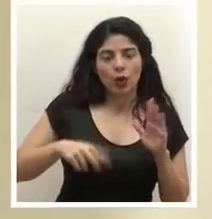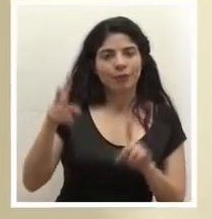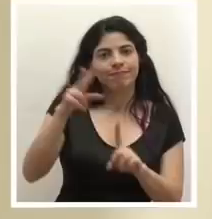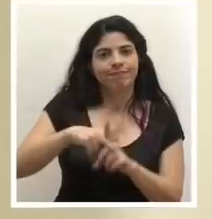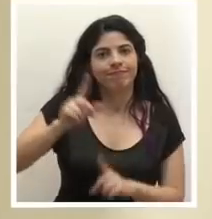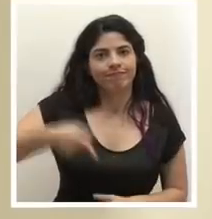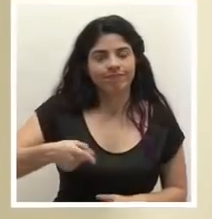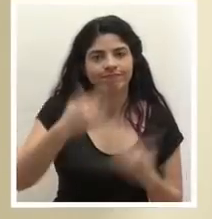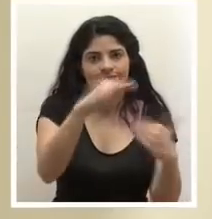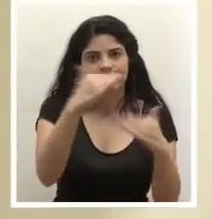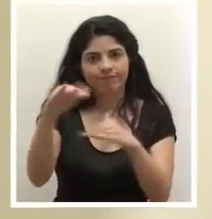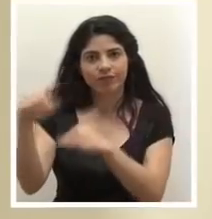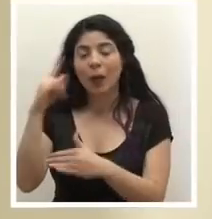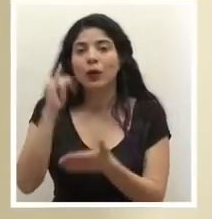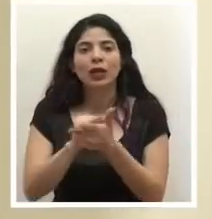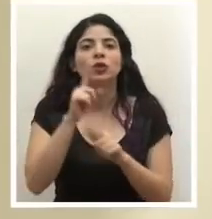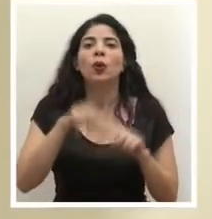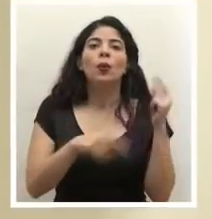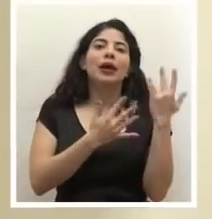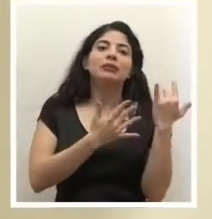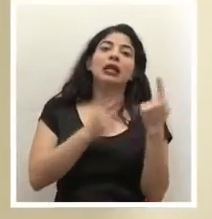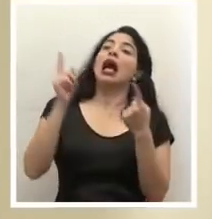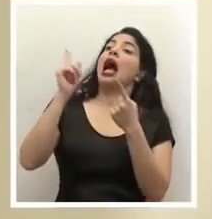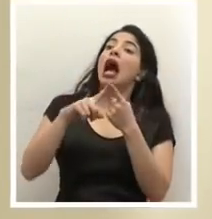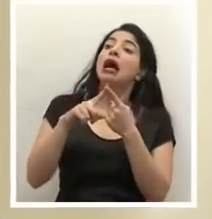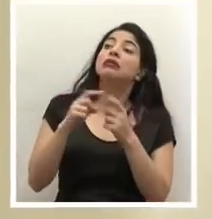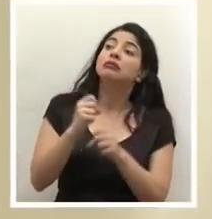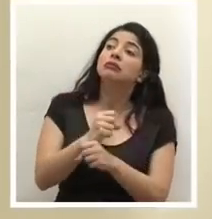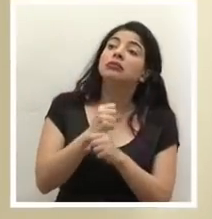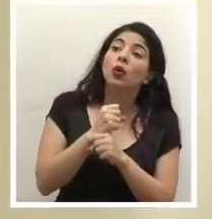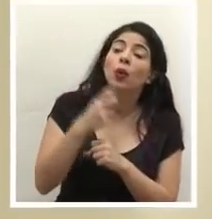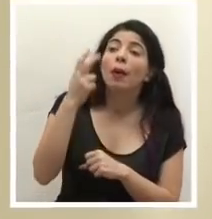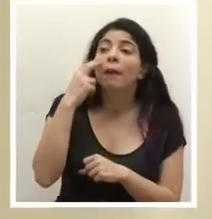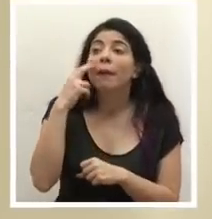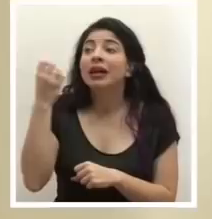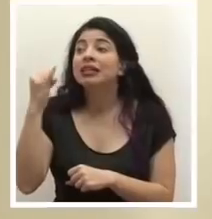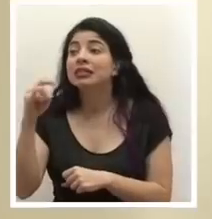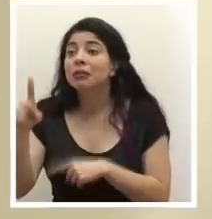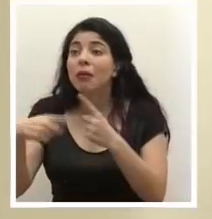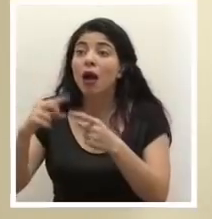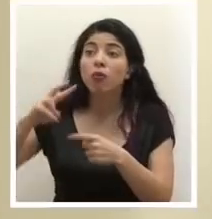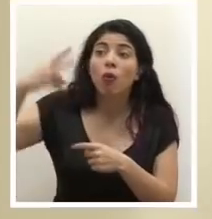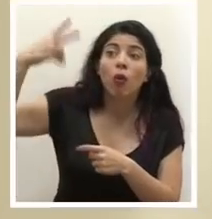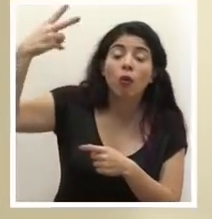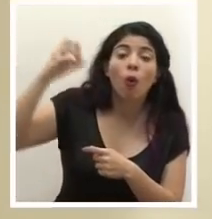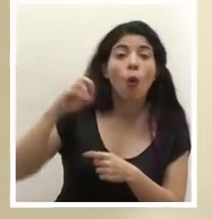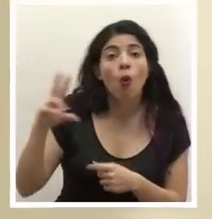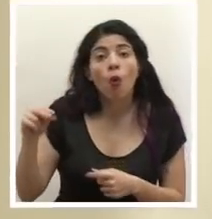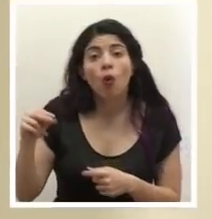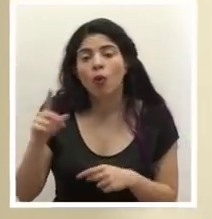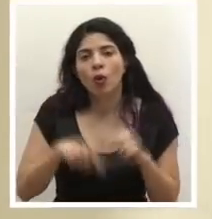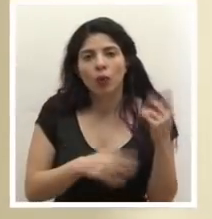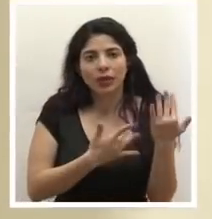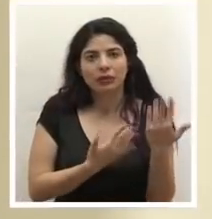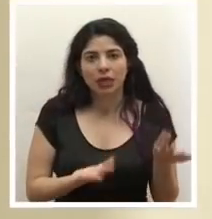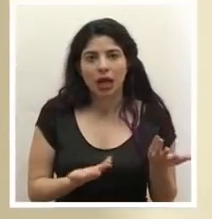Por eso es que no podemos esperar a tener certeza de si esto es exponencial o no, porque